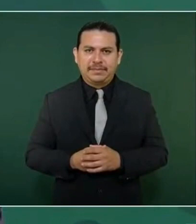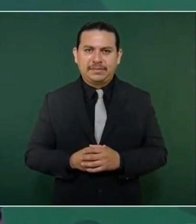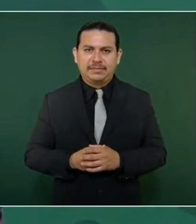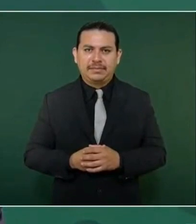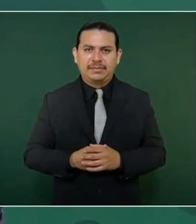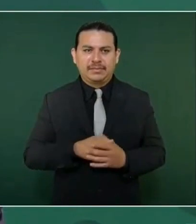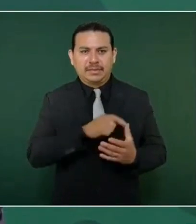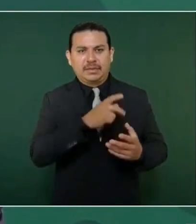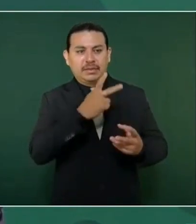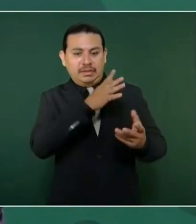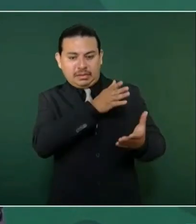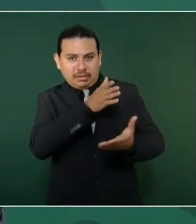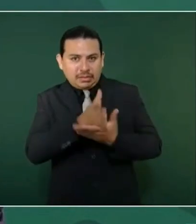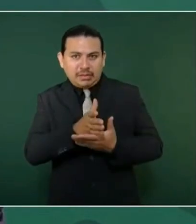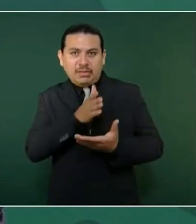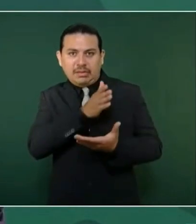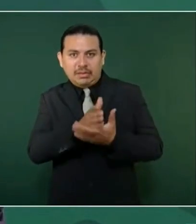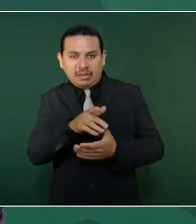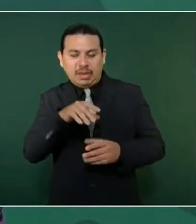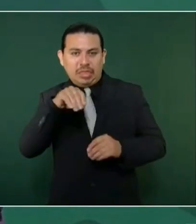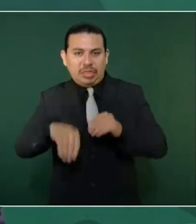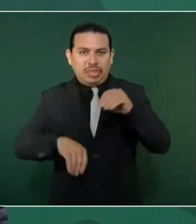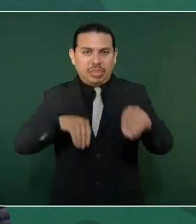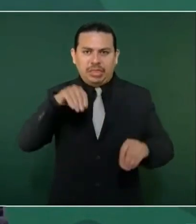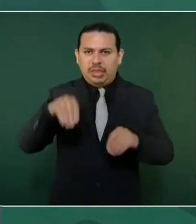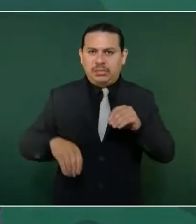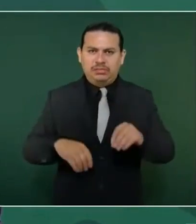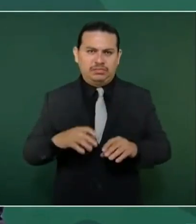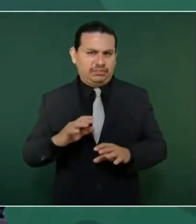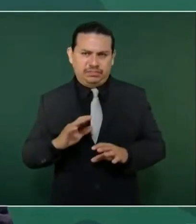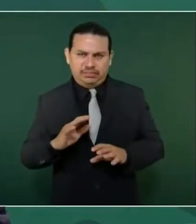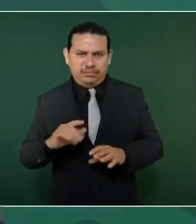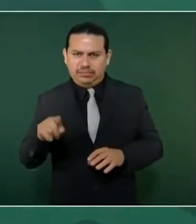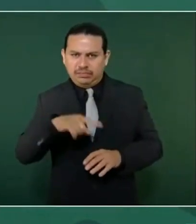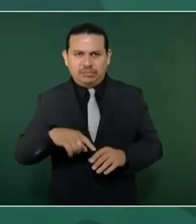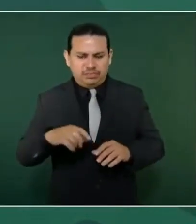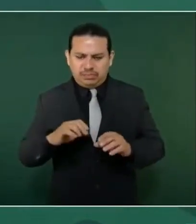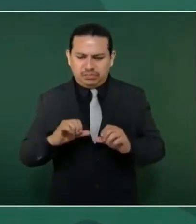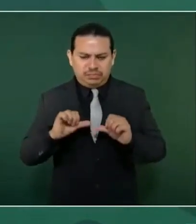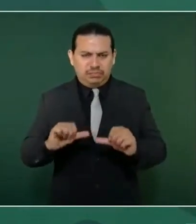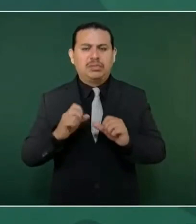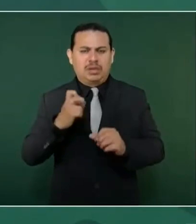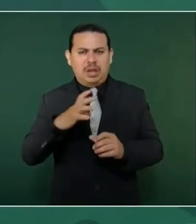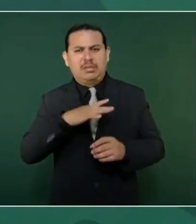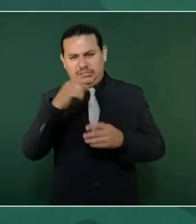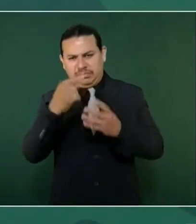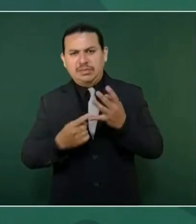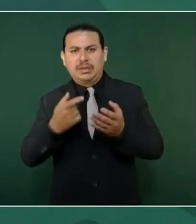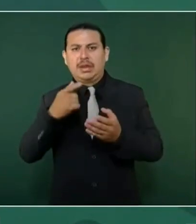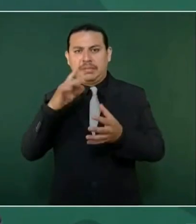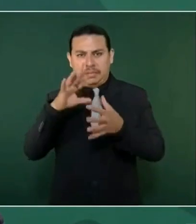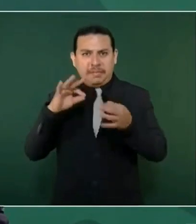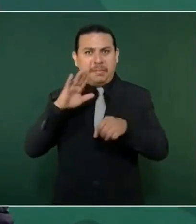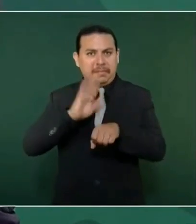a México. Pero hay otro dato que hoy voy a recordar en Guelatao.